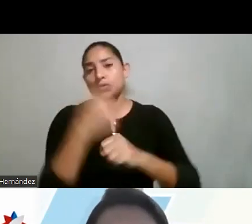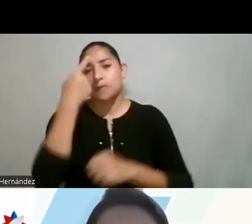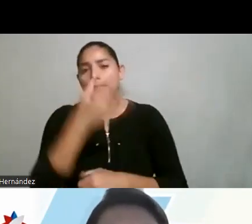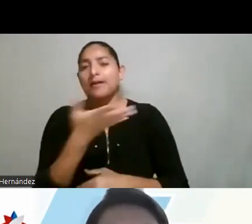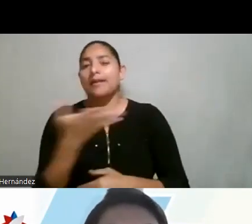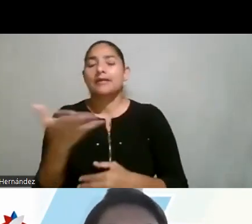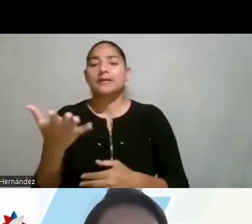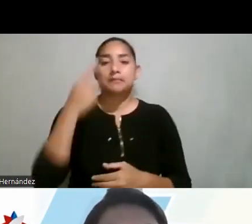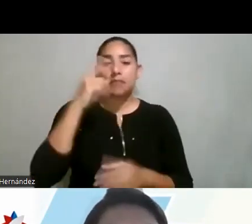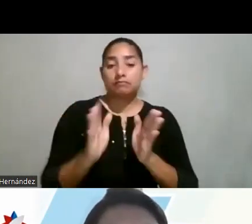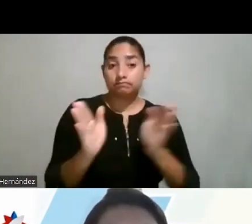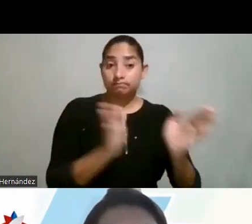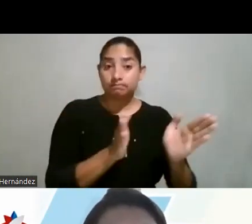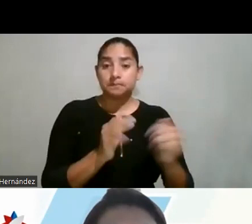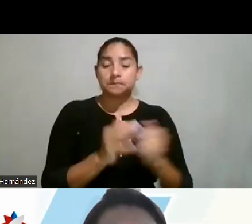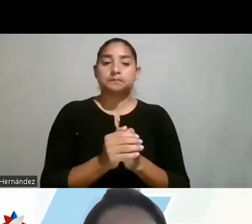por un lado,